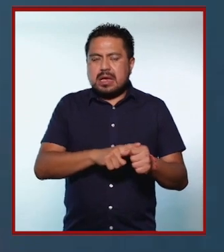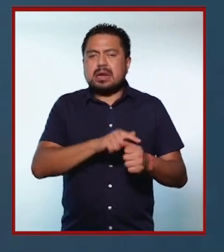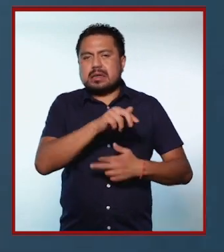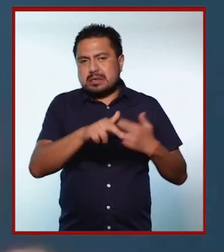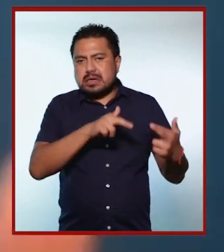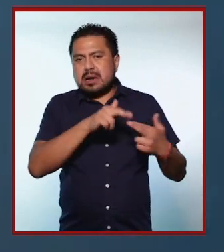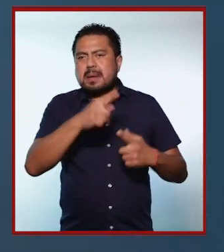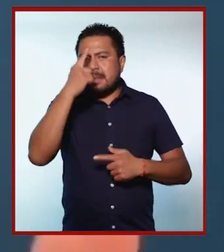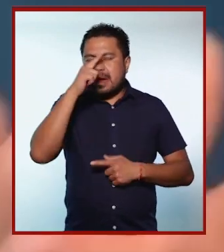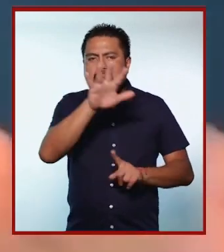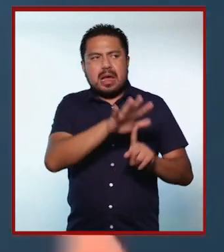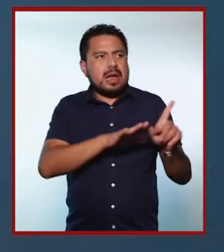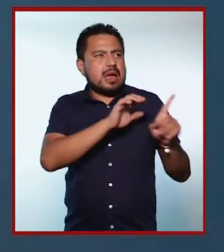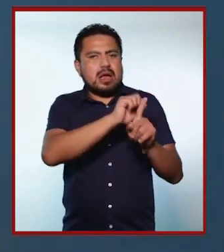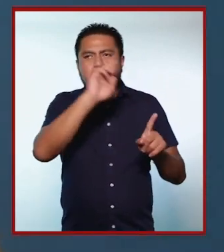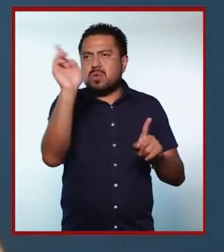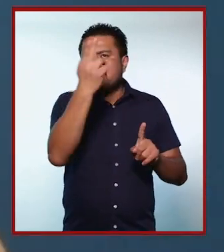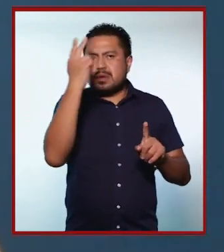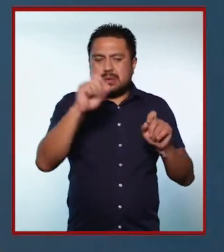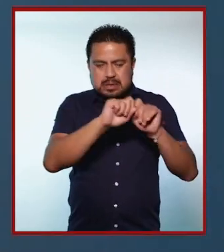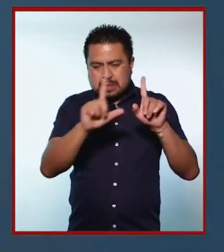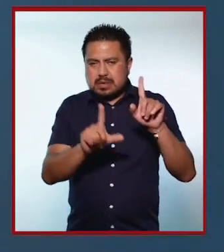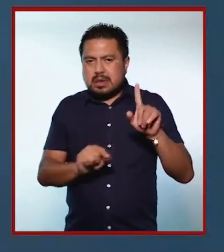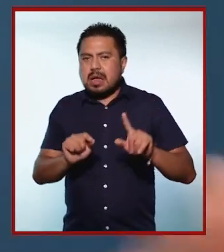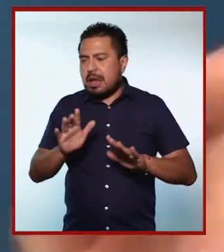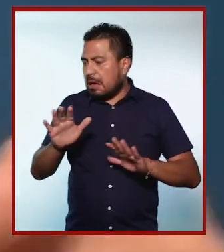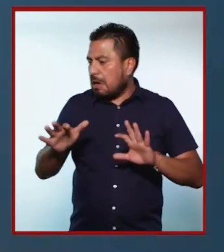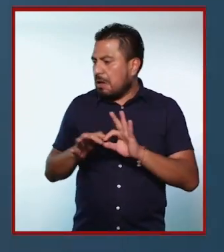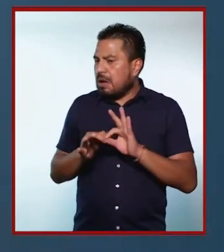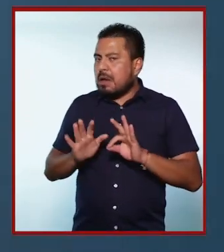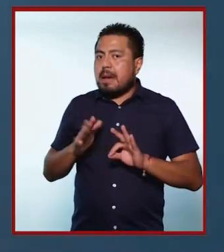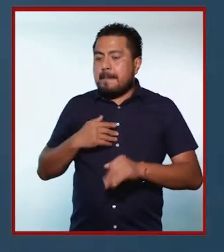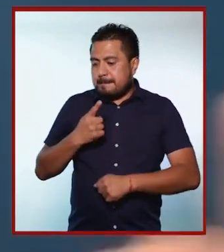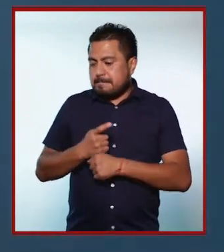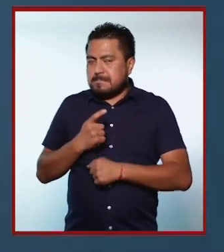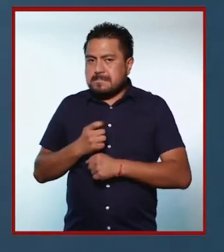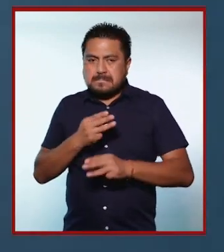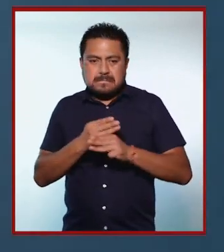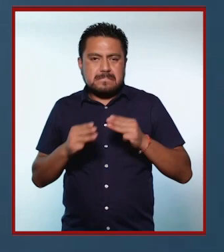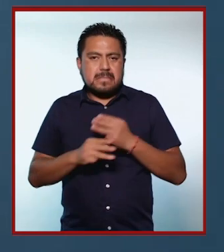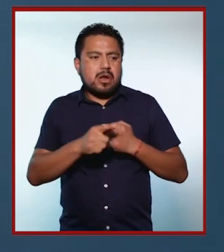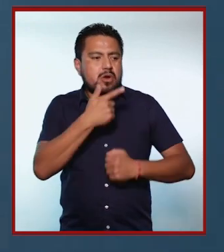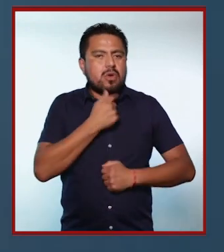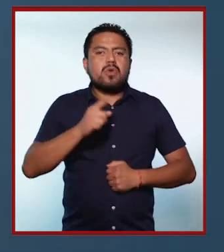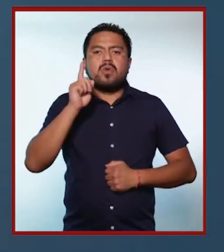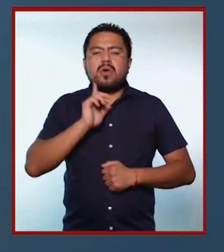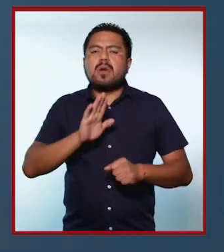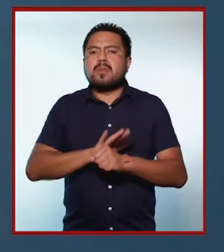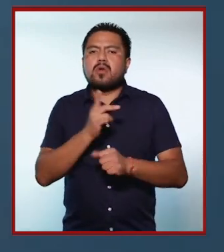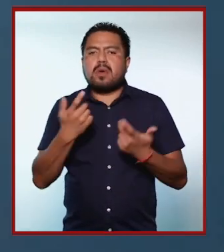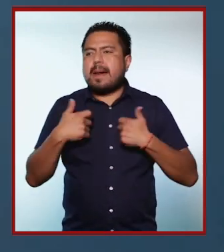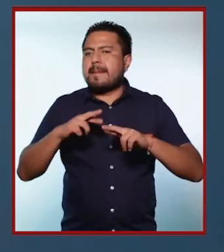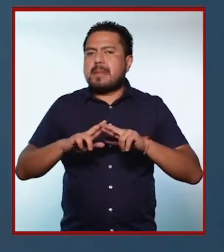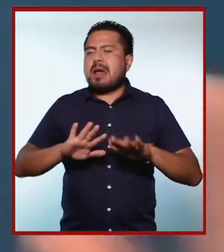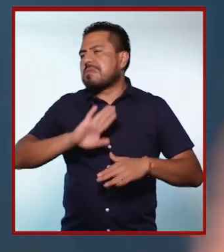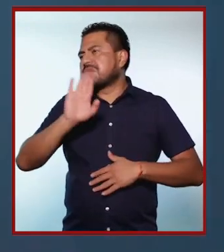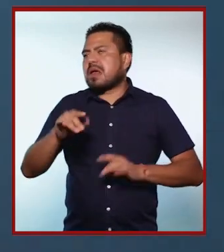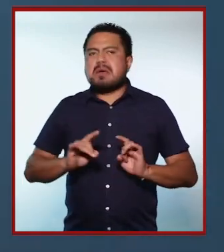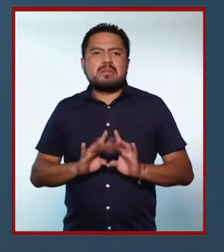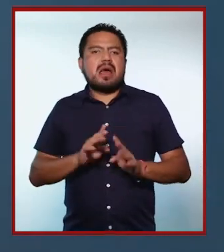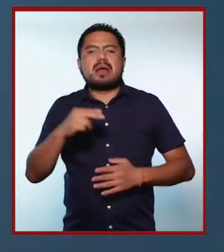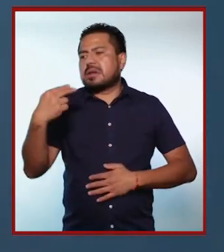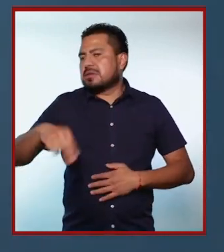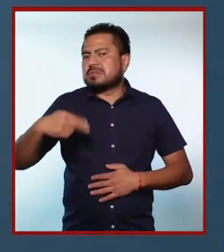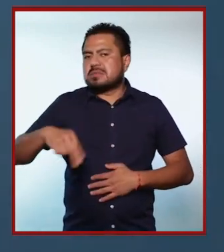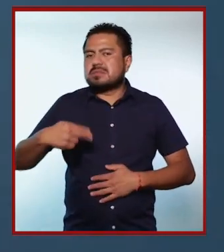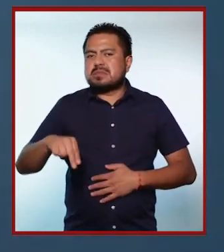estatales y regionales para llegar a la universidad nacional. Coincidió que yo tomé mi primer materia en género con un maestro que